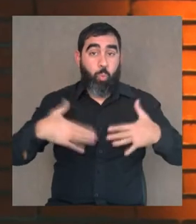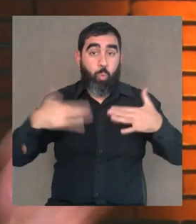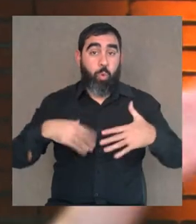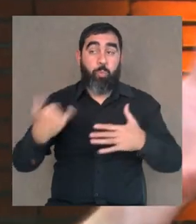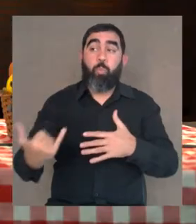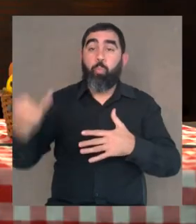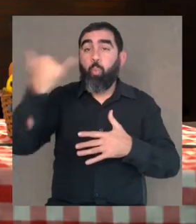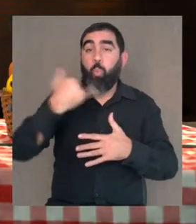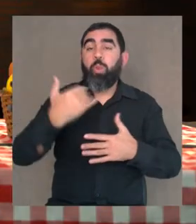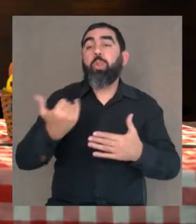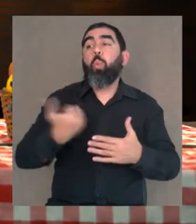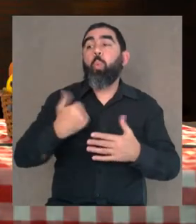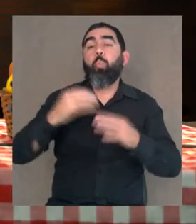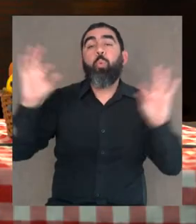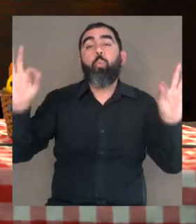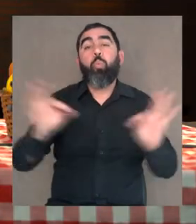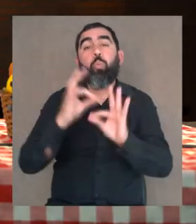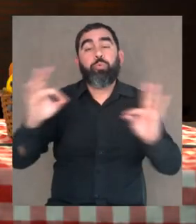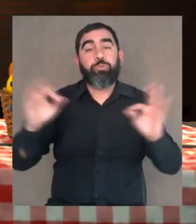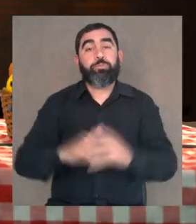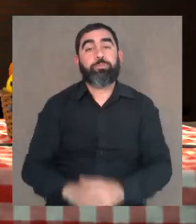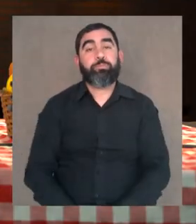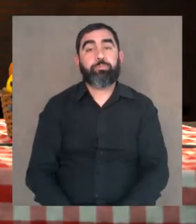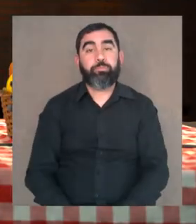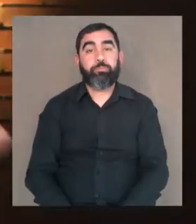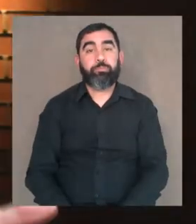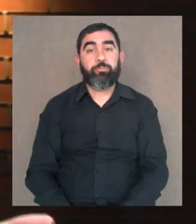cuerpo. Maxi nos va a contar un poco cómo hacer algunos sonidos con el cuerpo.